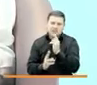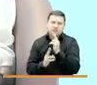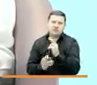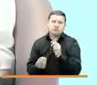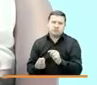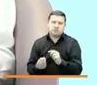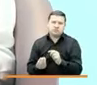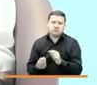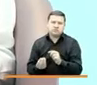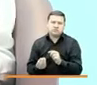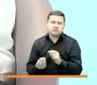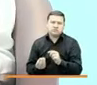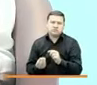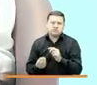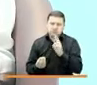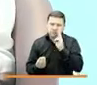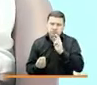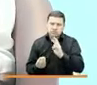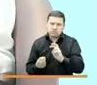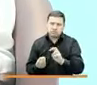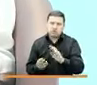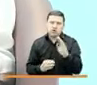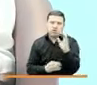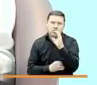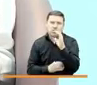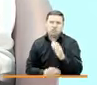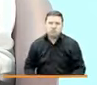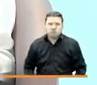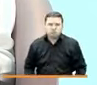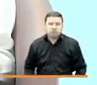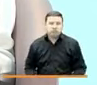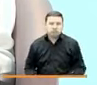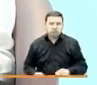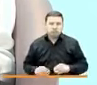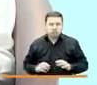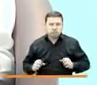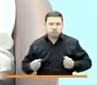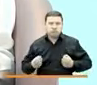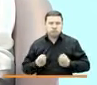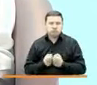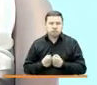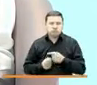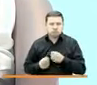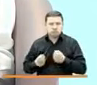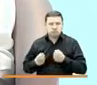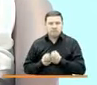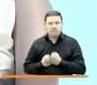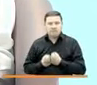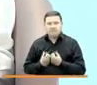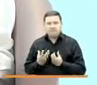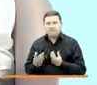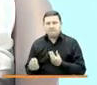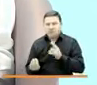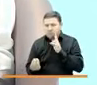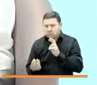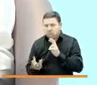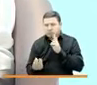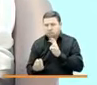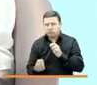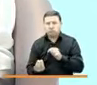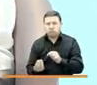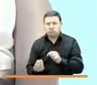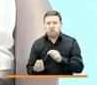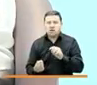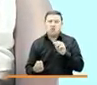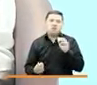por el sistema investigativo colombiano, que a su vez se aliaron con grupos de investigación B o